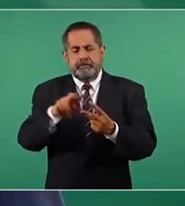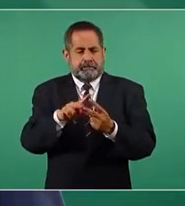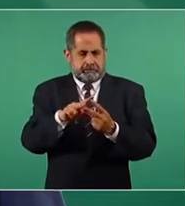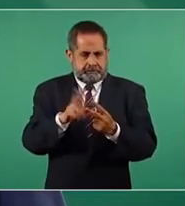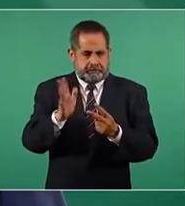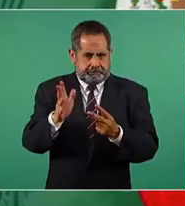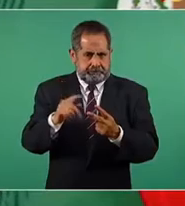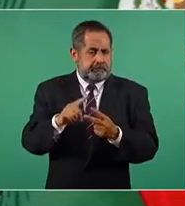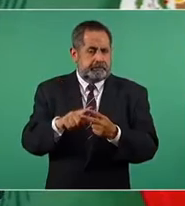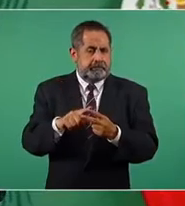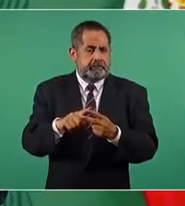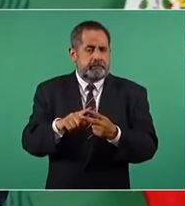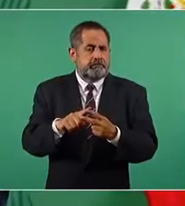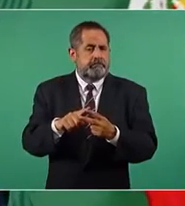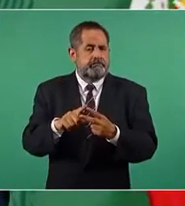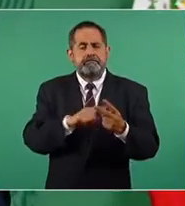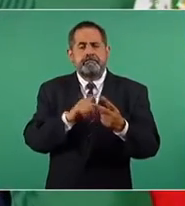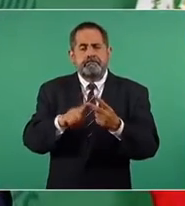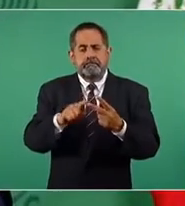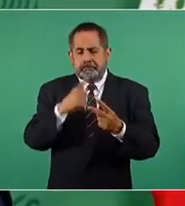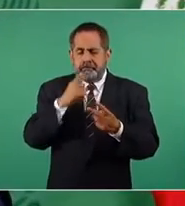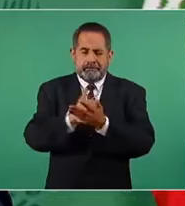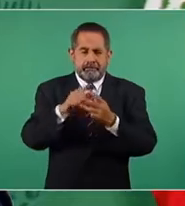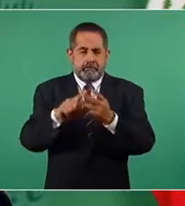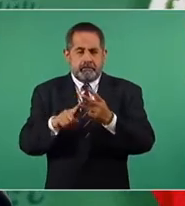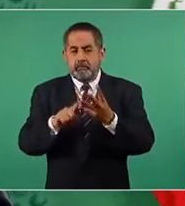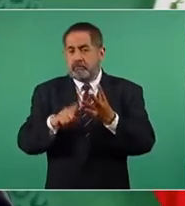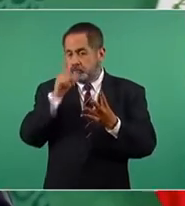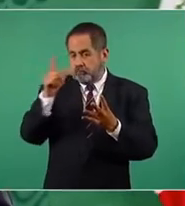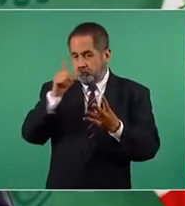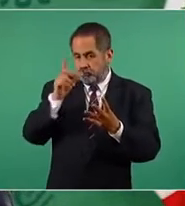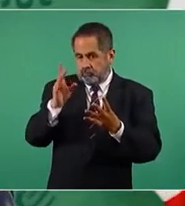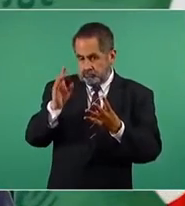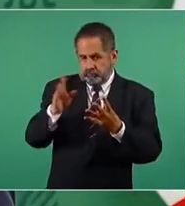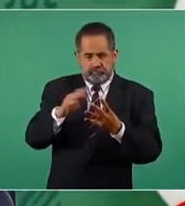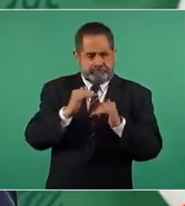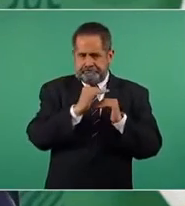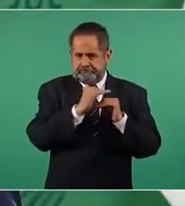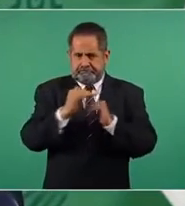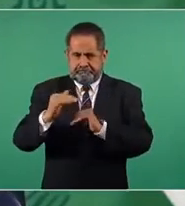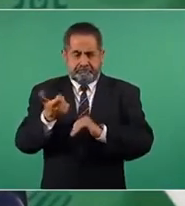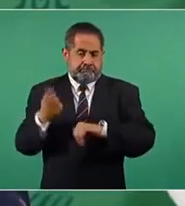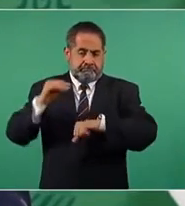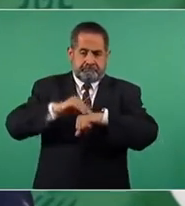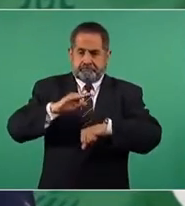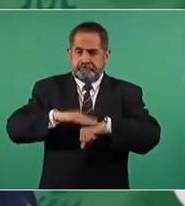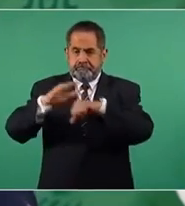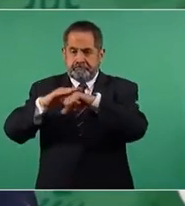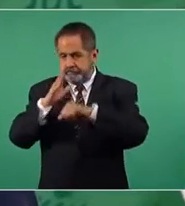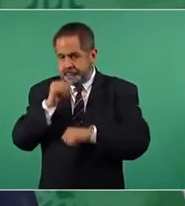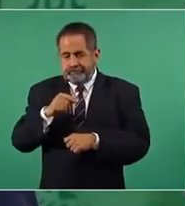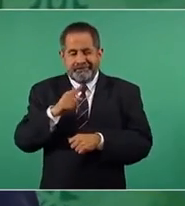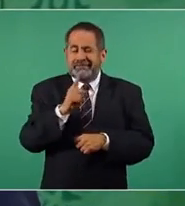en diésel y en luz o en energía eléctrica, pero no he podido en gas